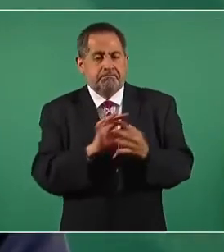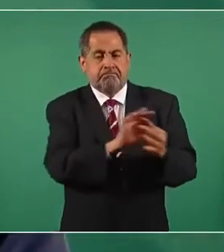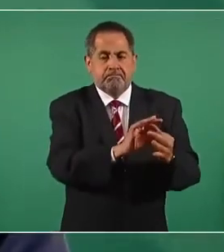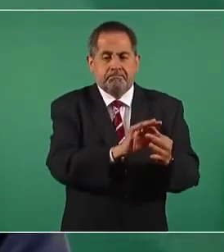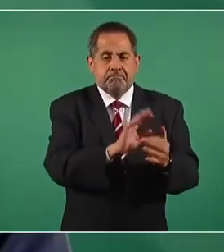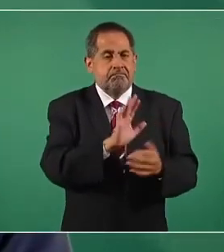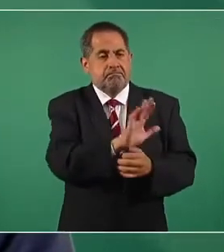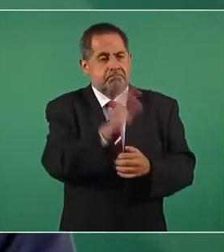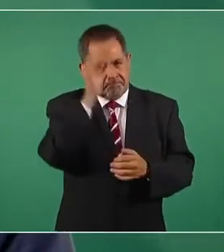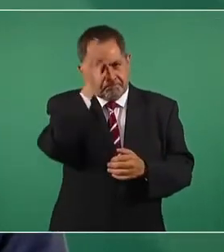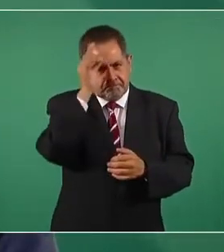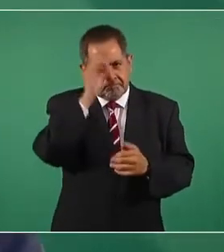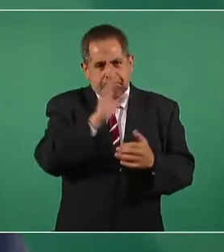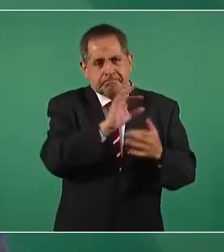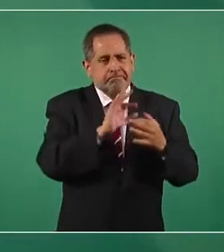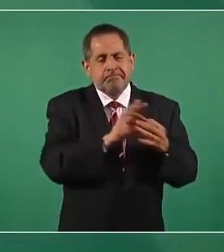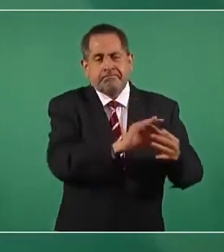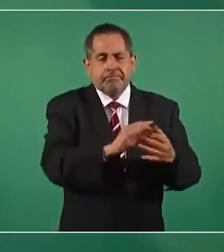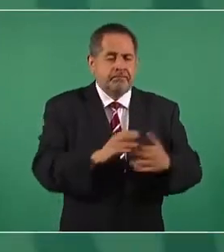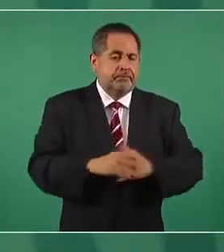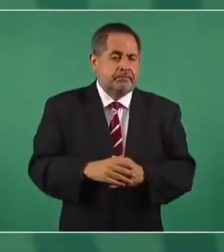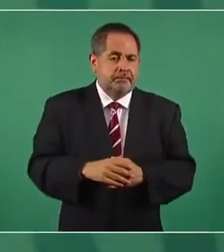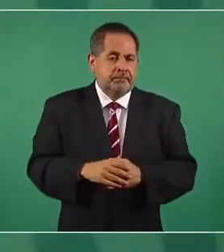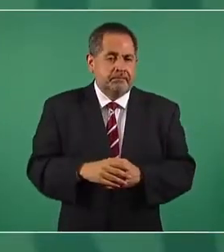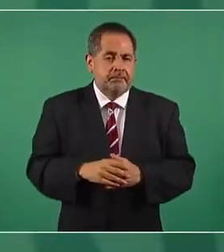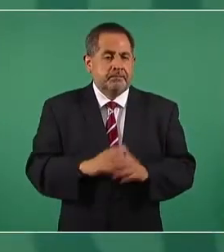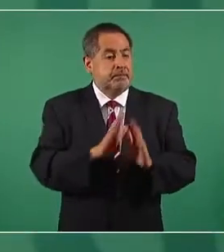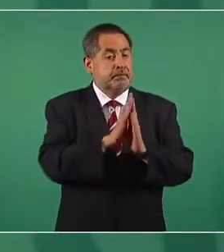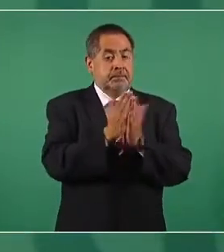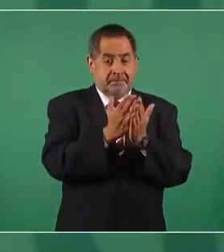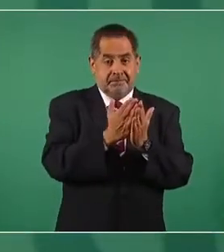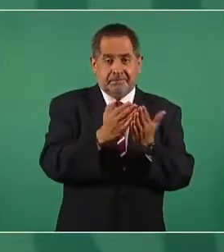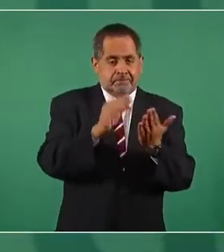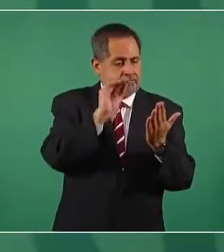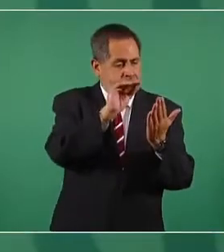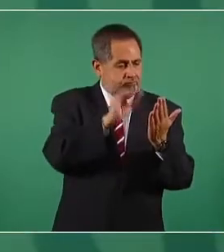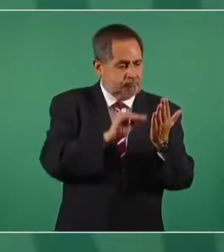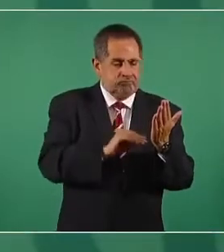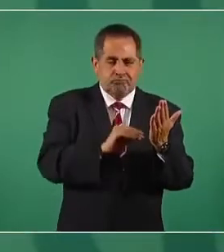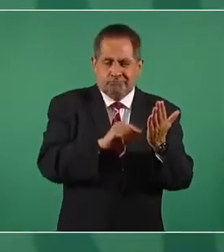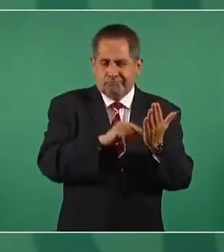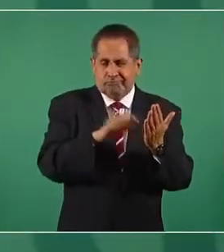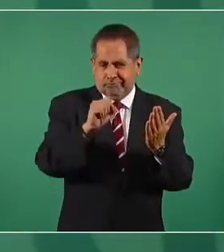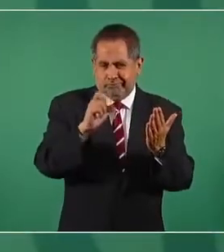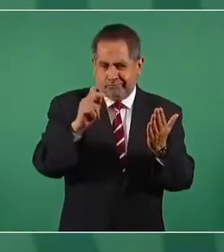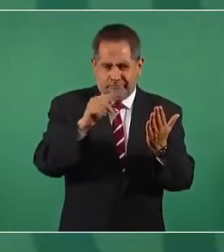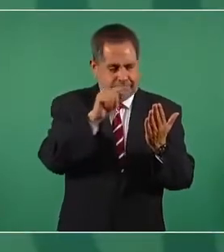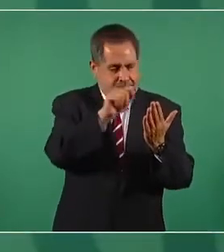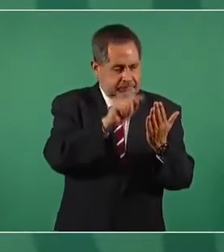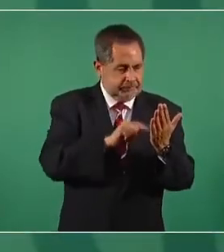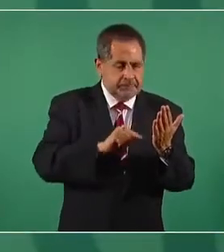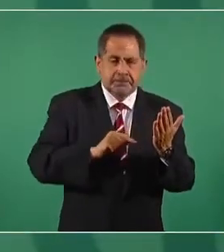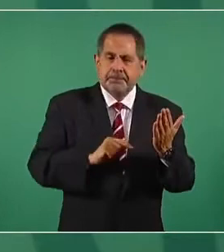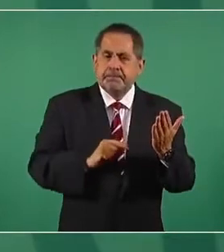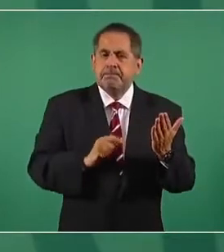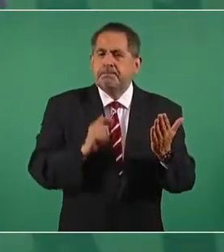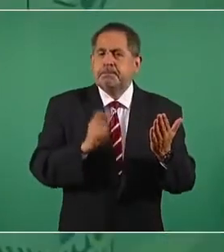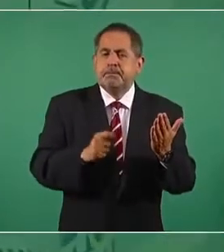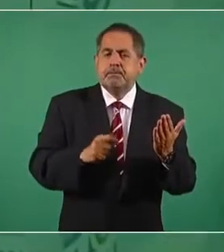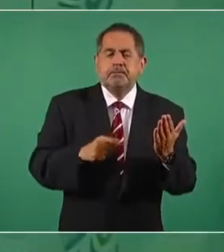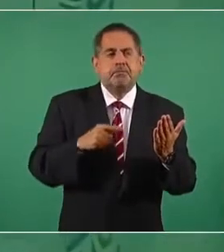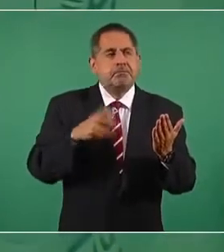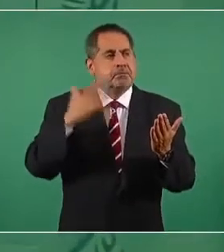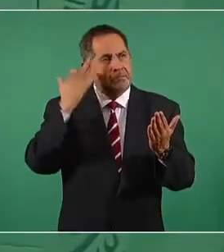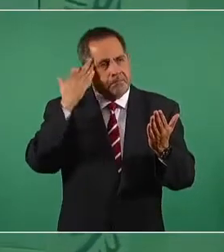se inscriben esos contenidos en lo que fue